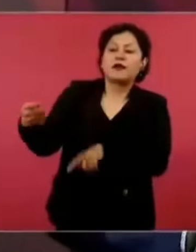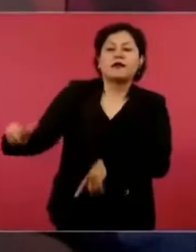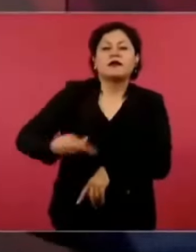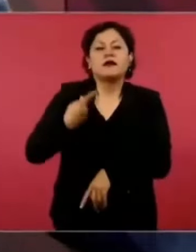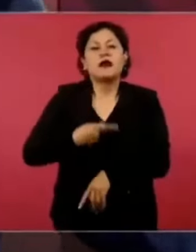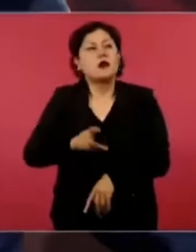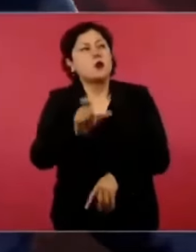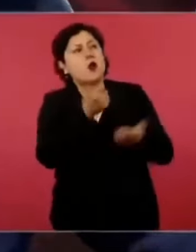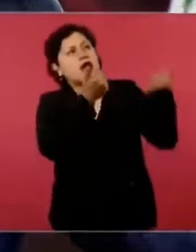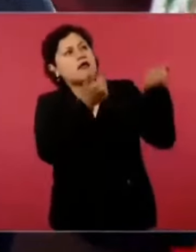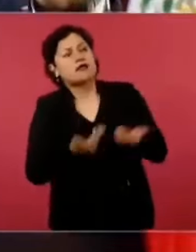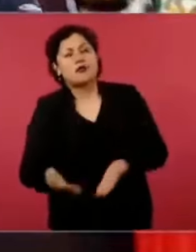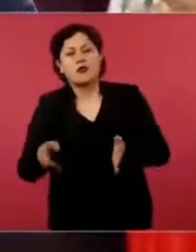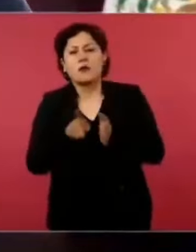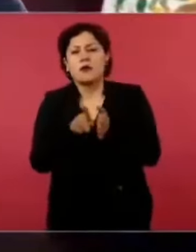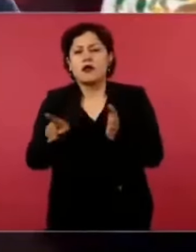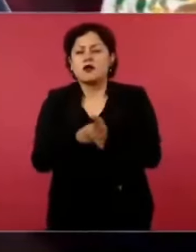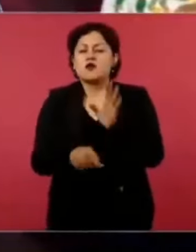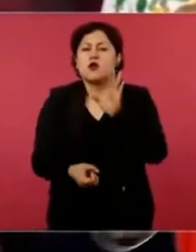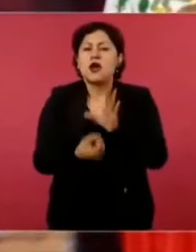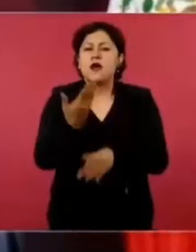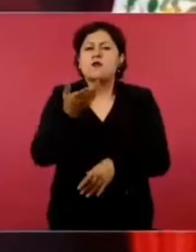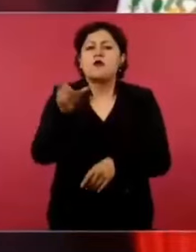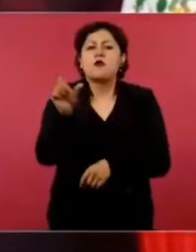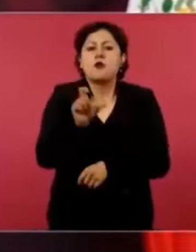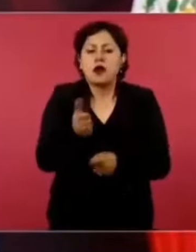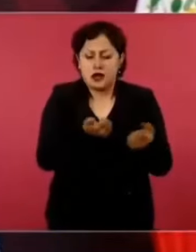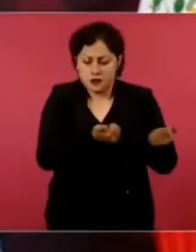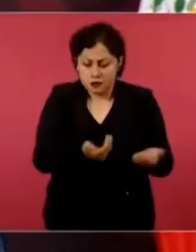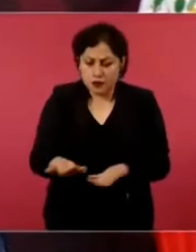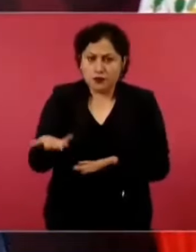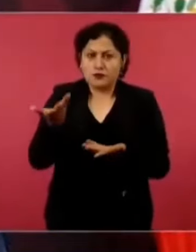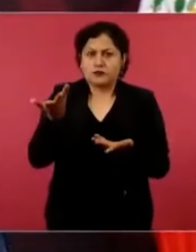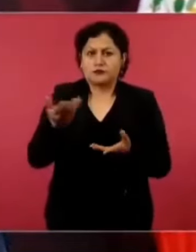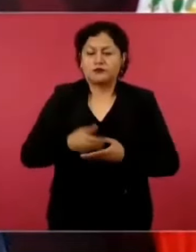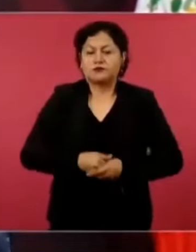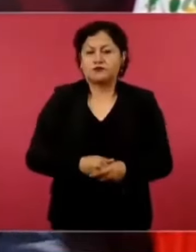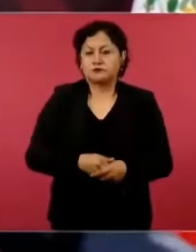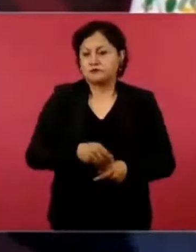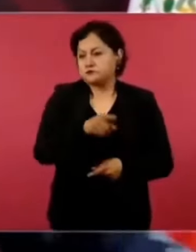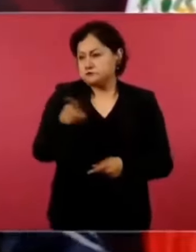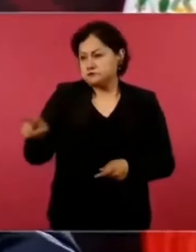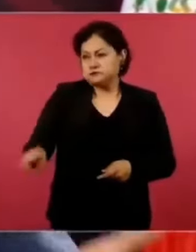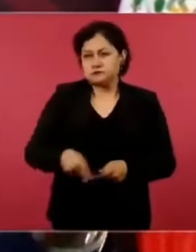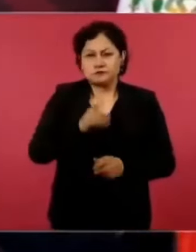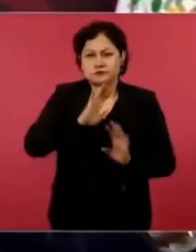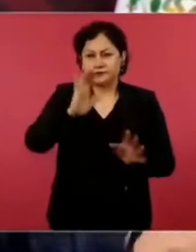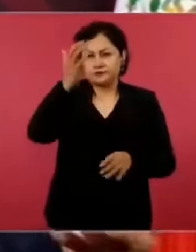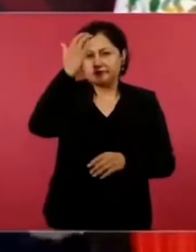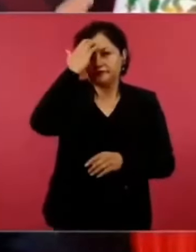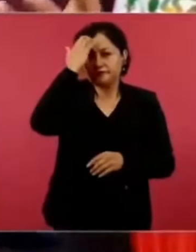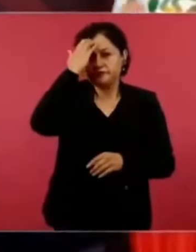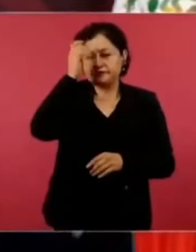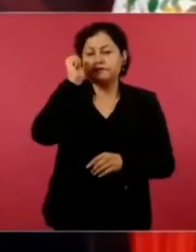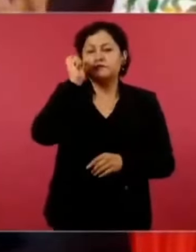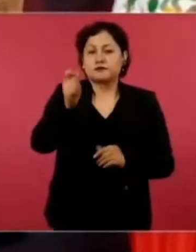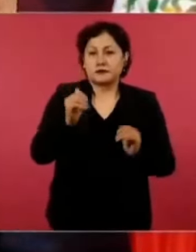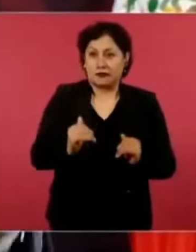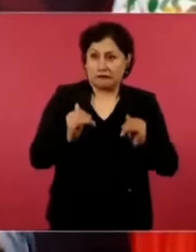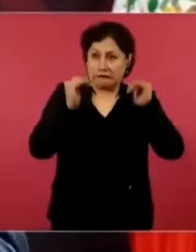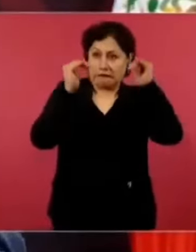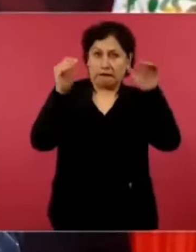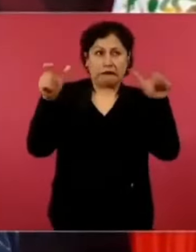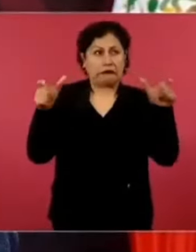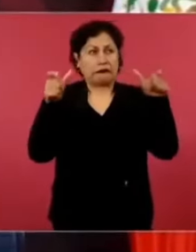el nuevo y abajo, abajo, abajo.